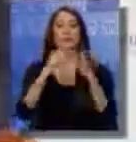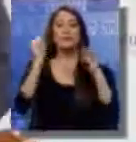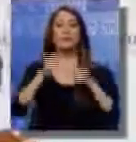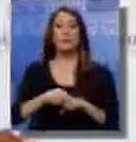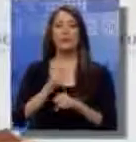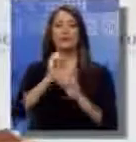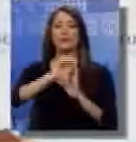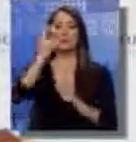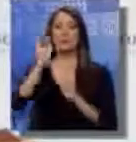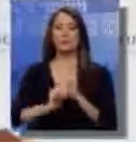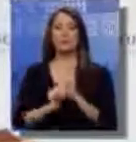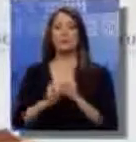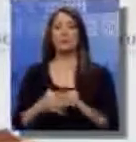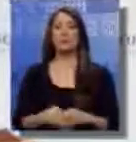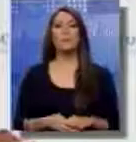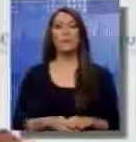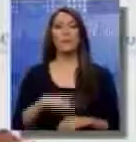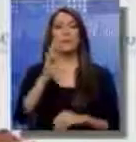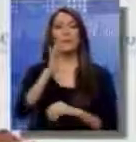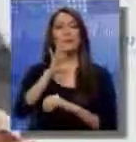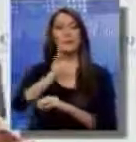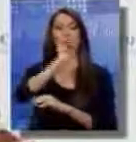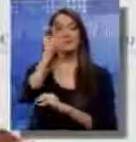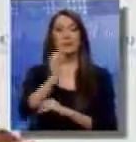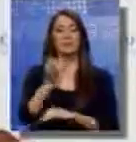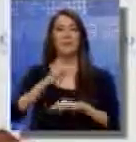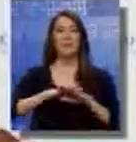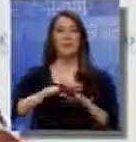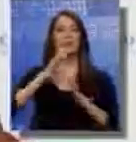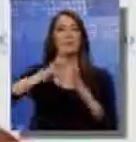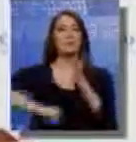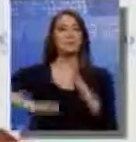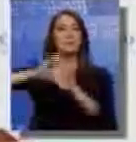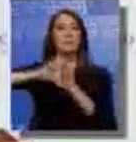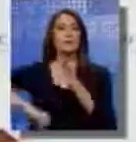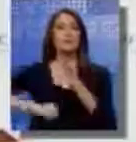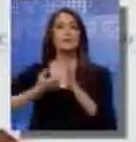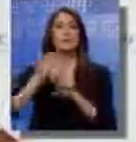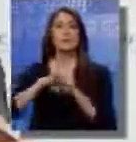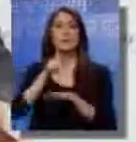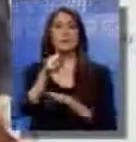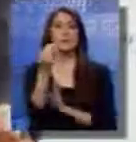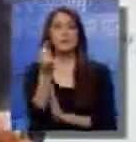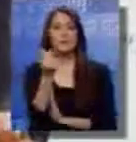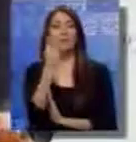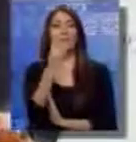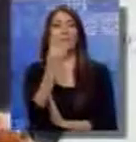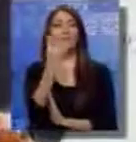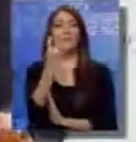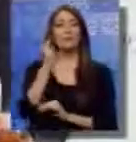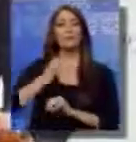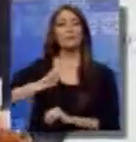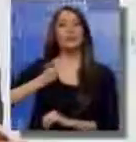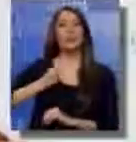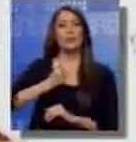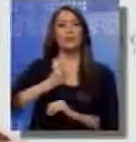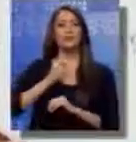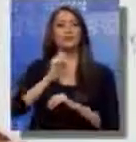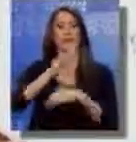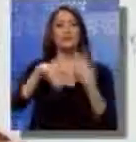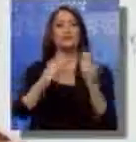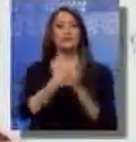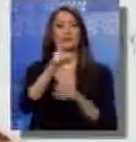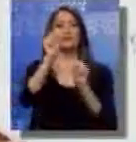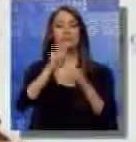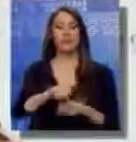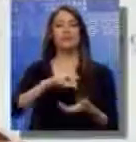tasa que actualmente es más del 7% por cada año. Descontando de ese valor 24 salarios básicos. Recién ahí